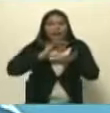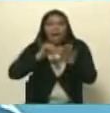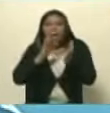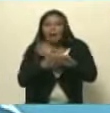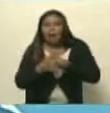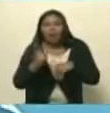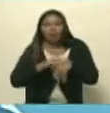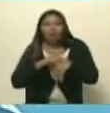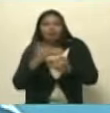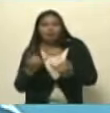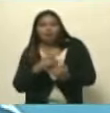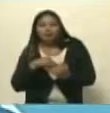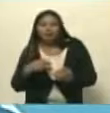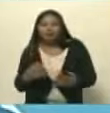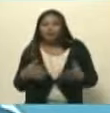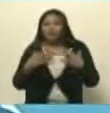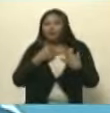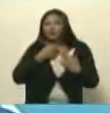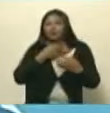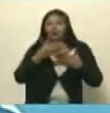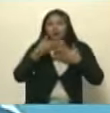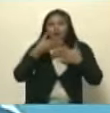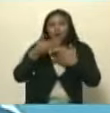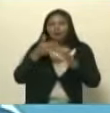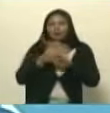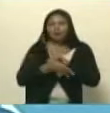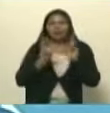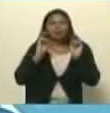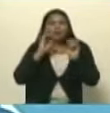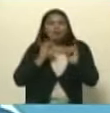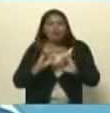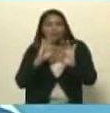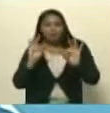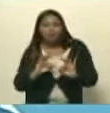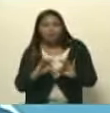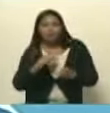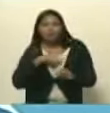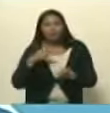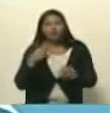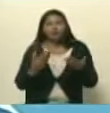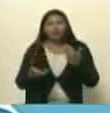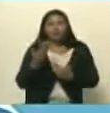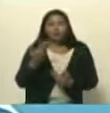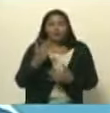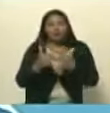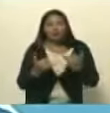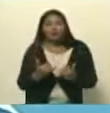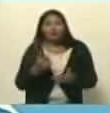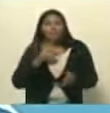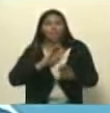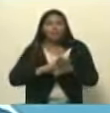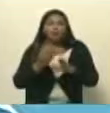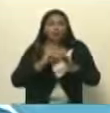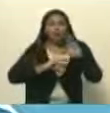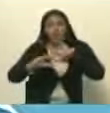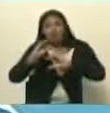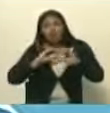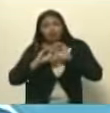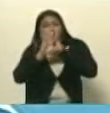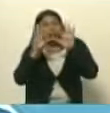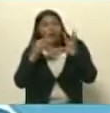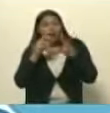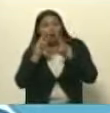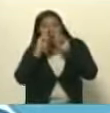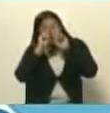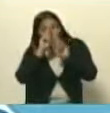encantada de poder conversar contigo sobre estos temas que siguen siendo de importancia porque la comunicación definitivamente es un hecho